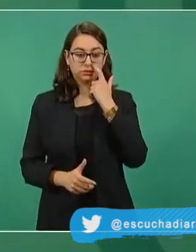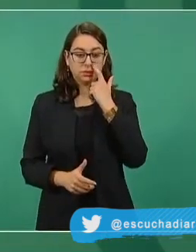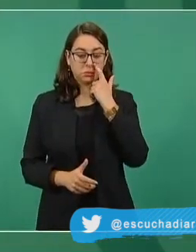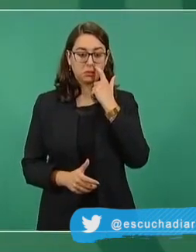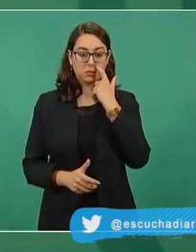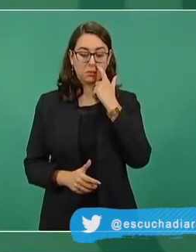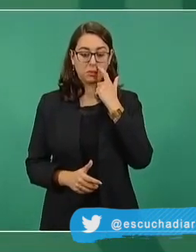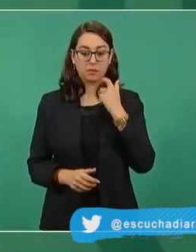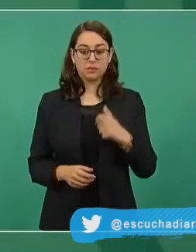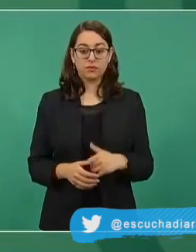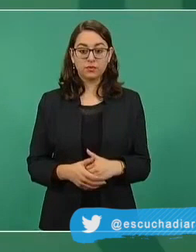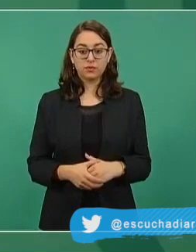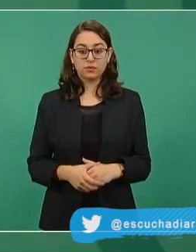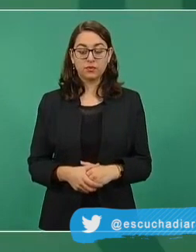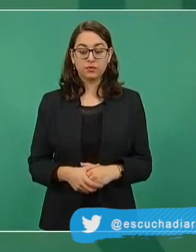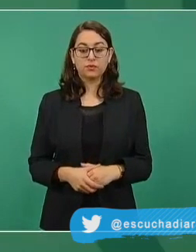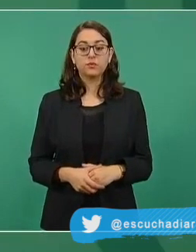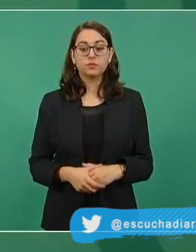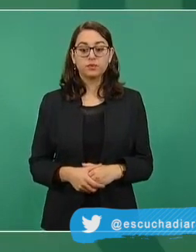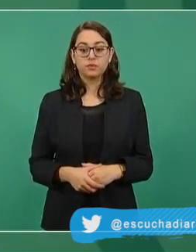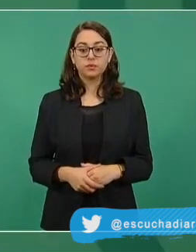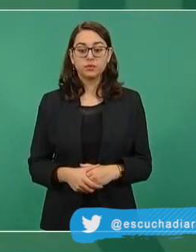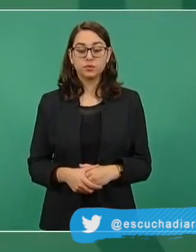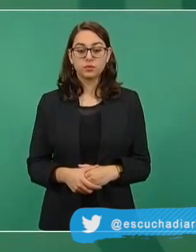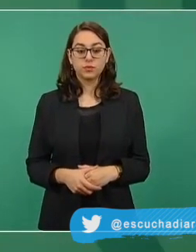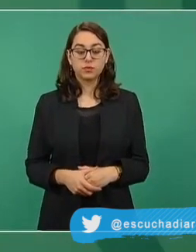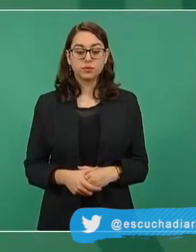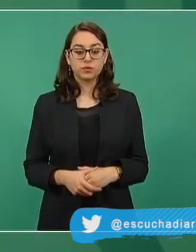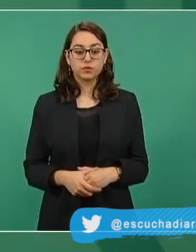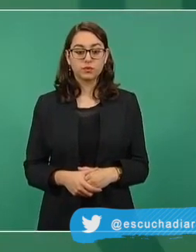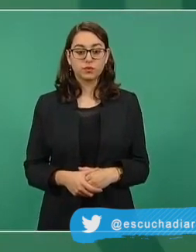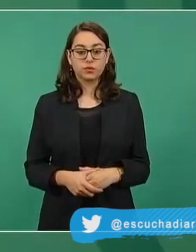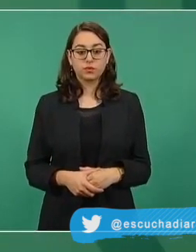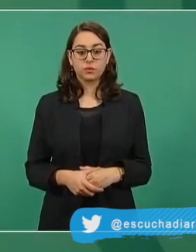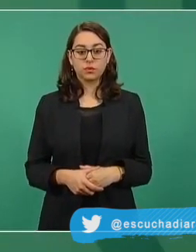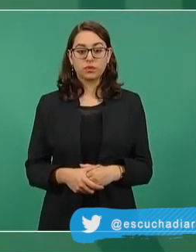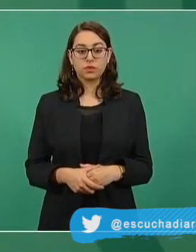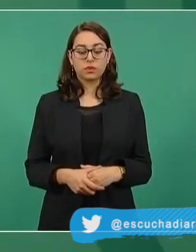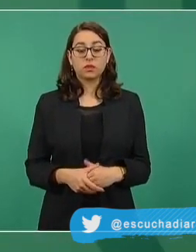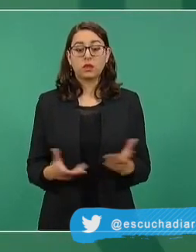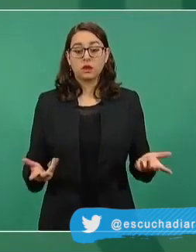Es muy probable que esta vacuna pueda aplicarse a menores de 18 años.